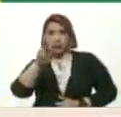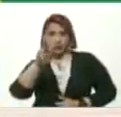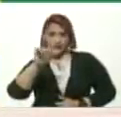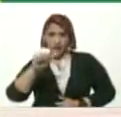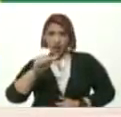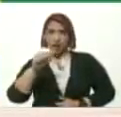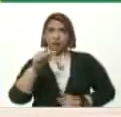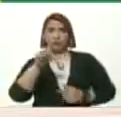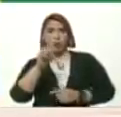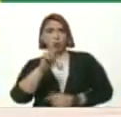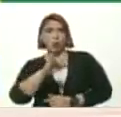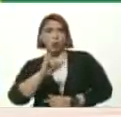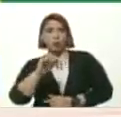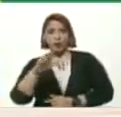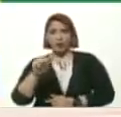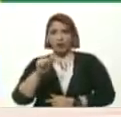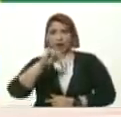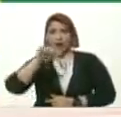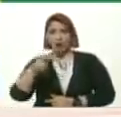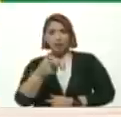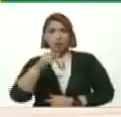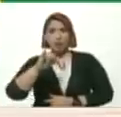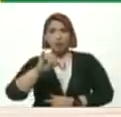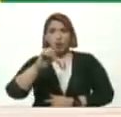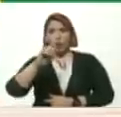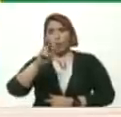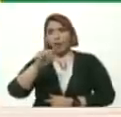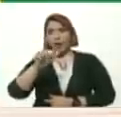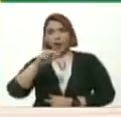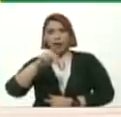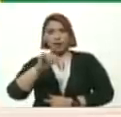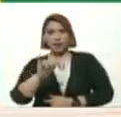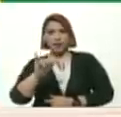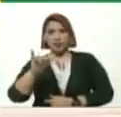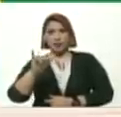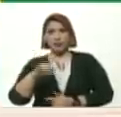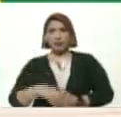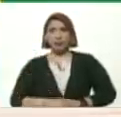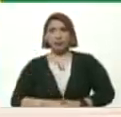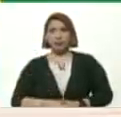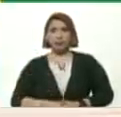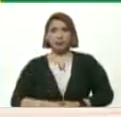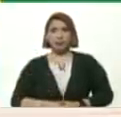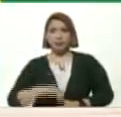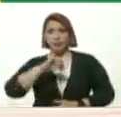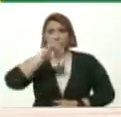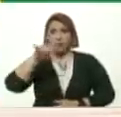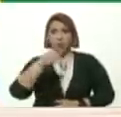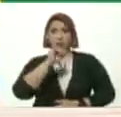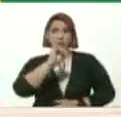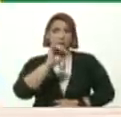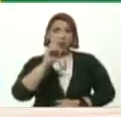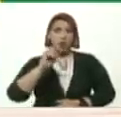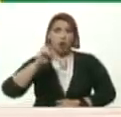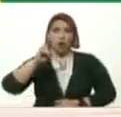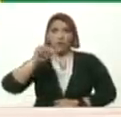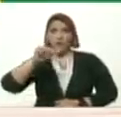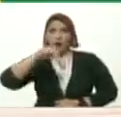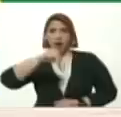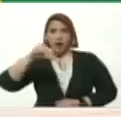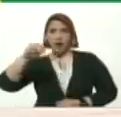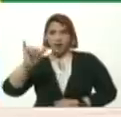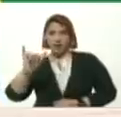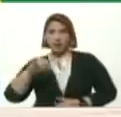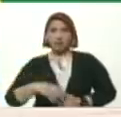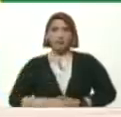Mesa Giovanni Este también es con J ¿Ves? Giovanni En vez de con G Giovanni No, este